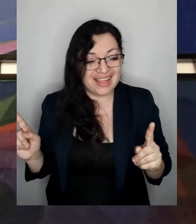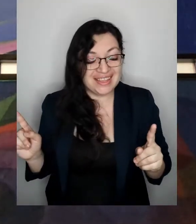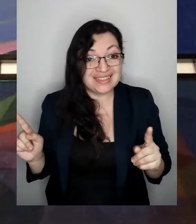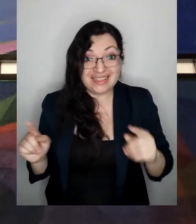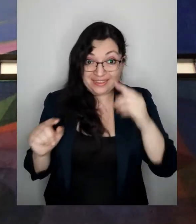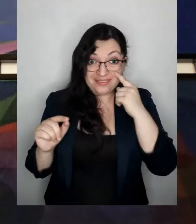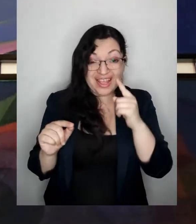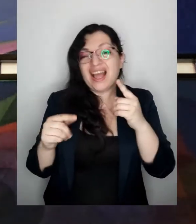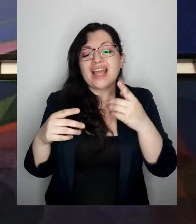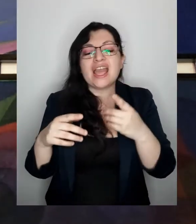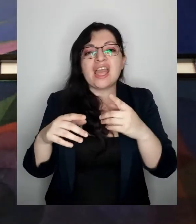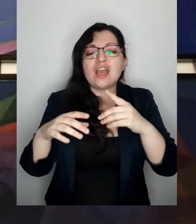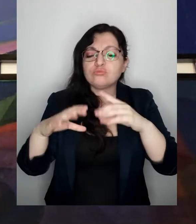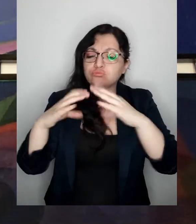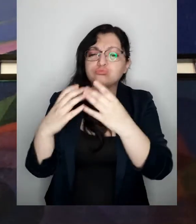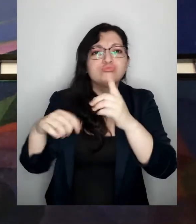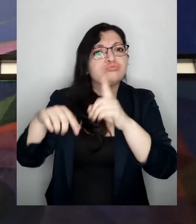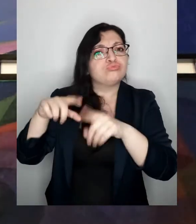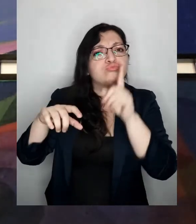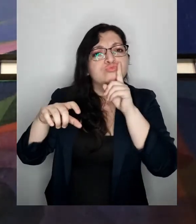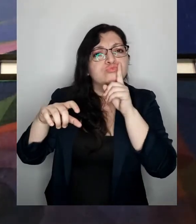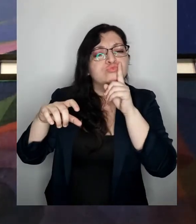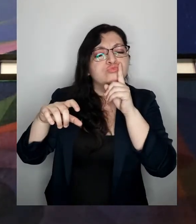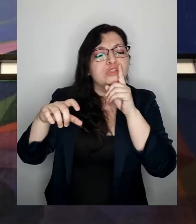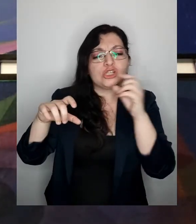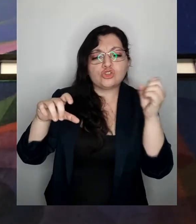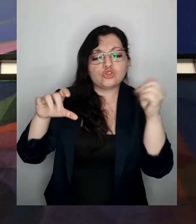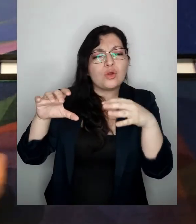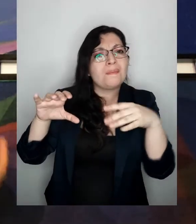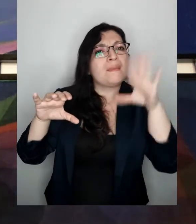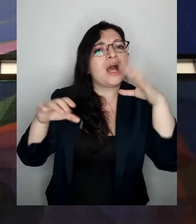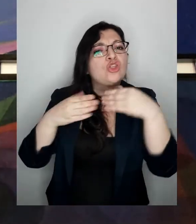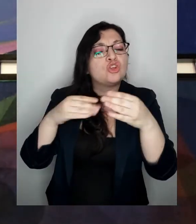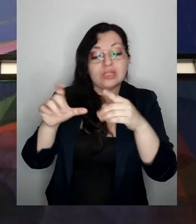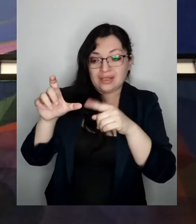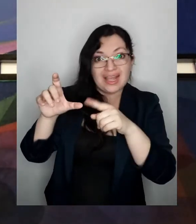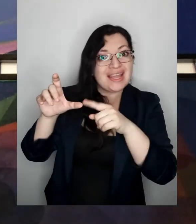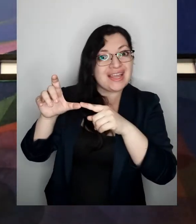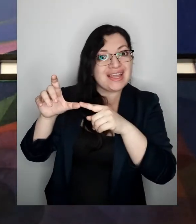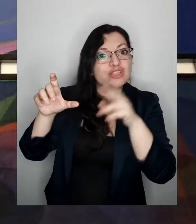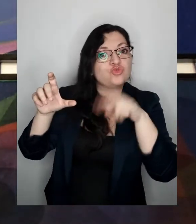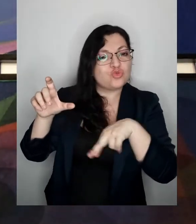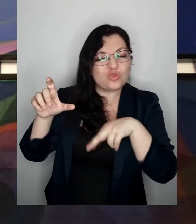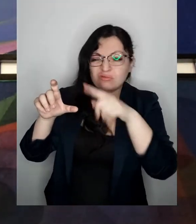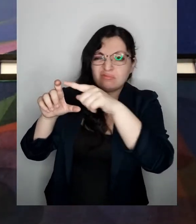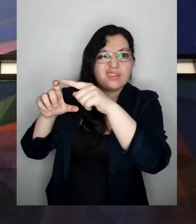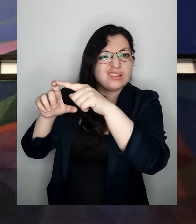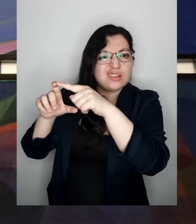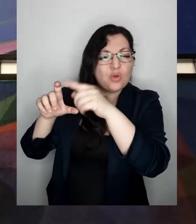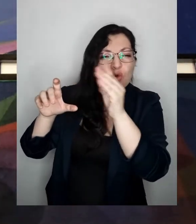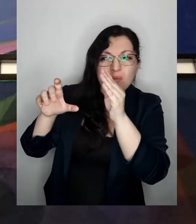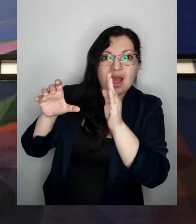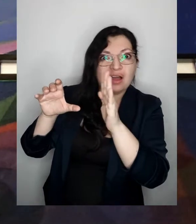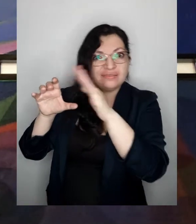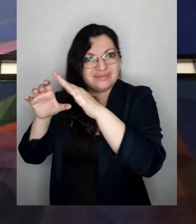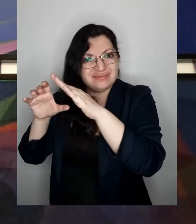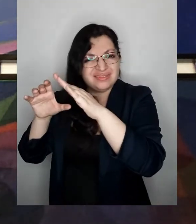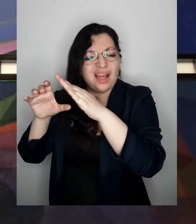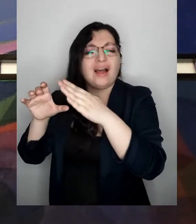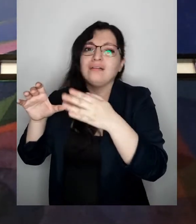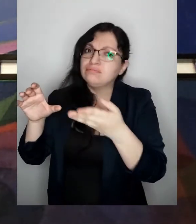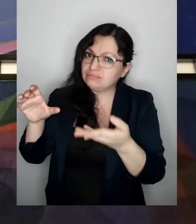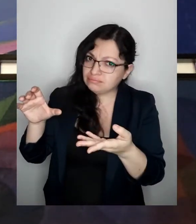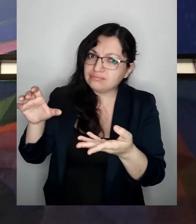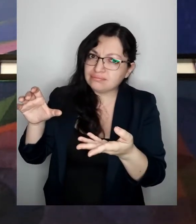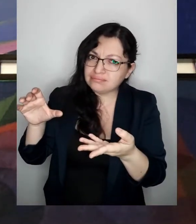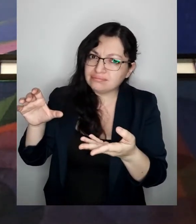a la tierra le llega mucho más sol por el hemisferio sur en cambio el hemisferio norte está como un poco escondido ¿qué significa